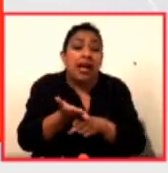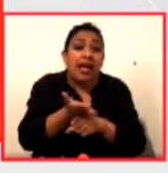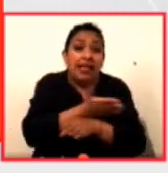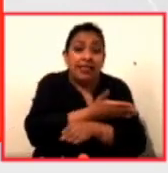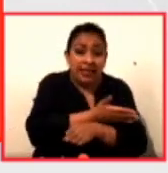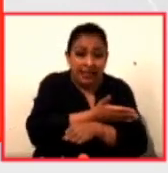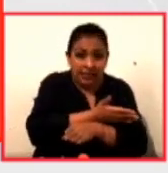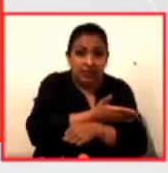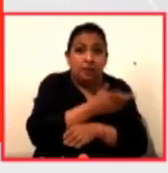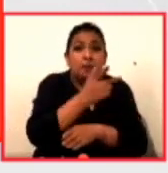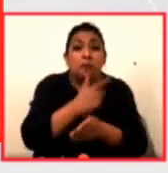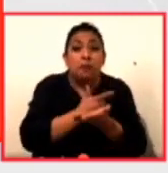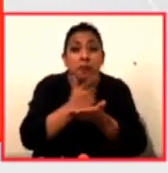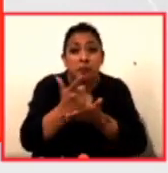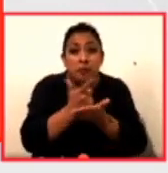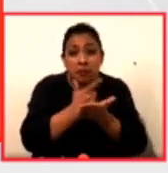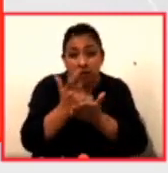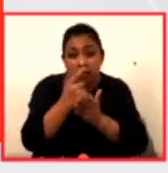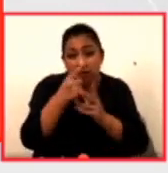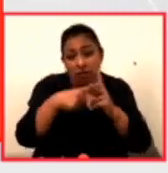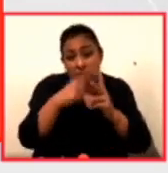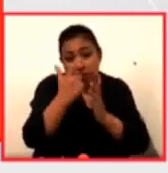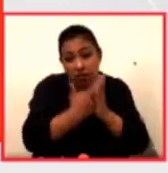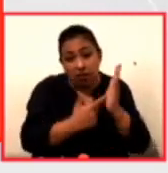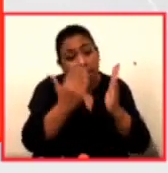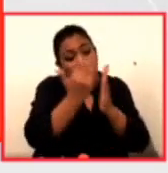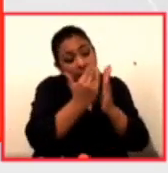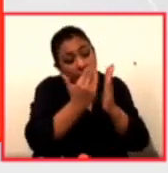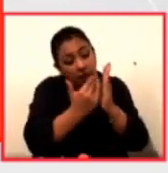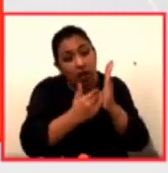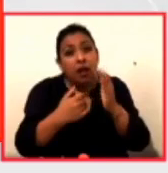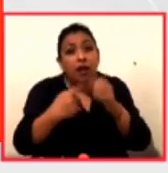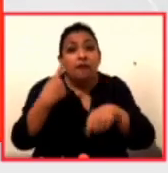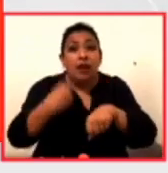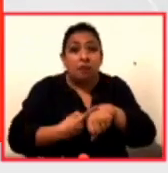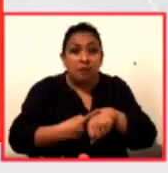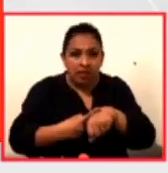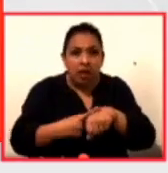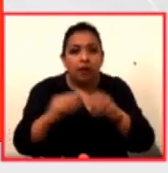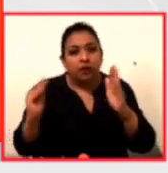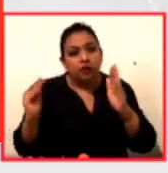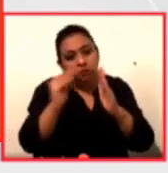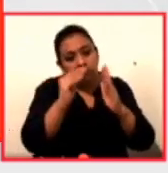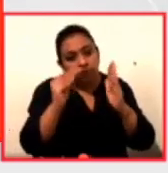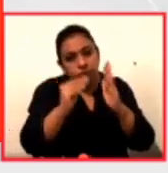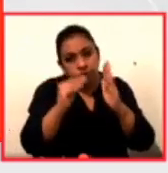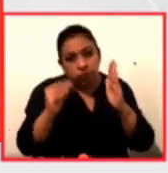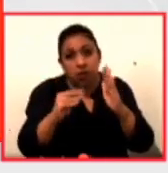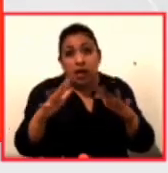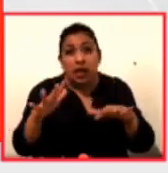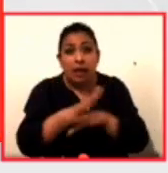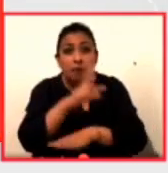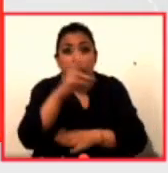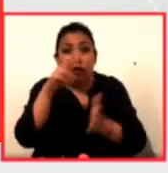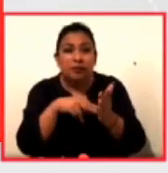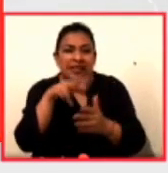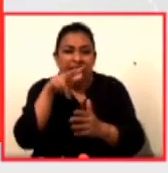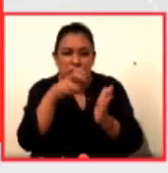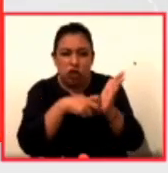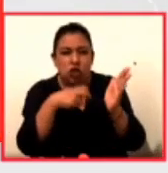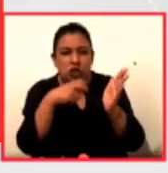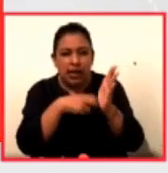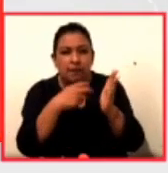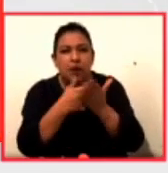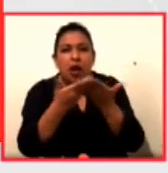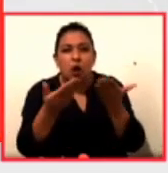el presupuesto aludía a rubros específicos de enfermedades específicas con la reforma del 2018 lo que se busca con el nuevo